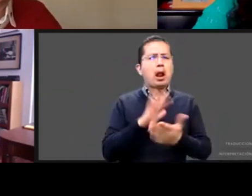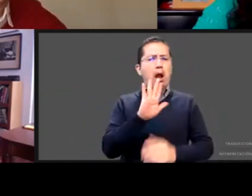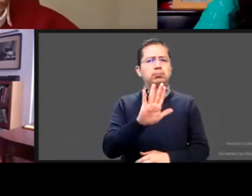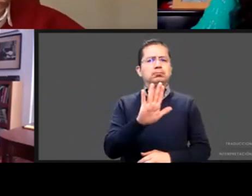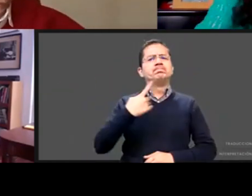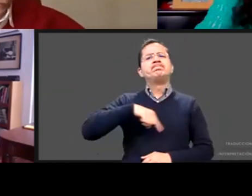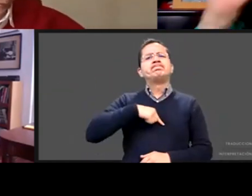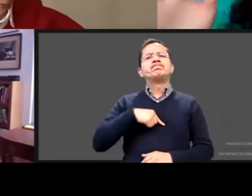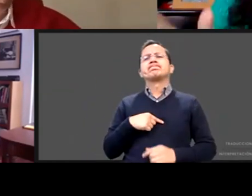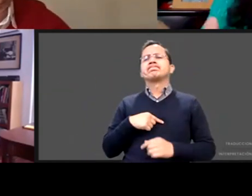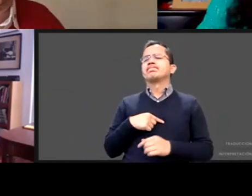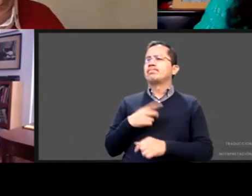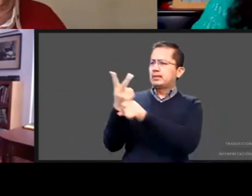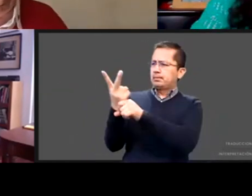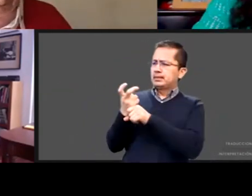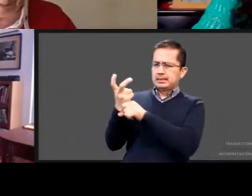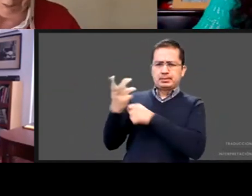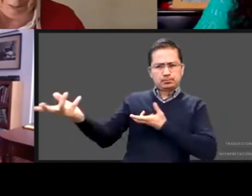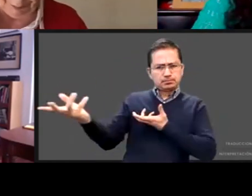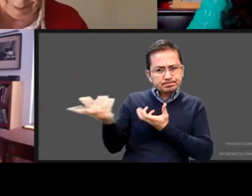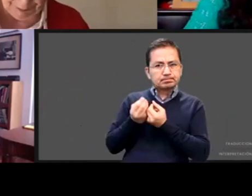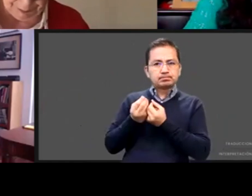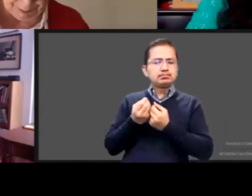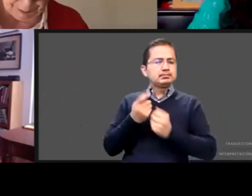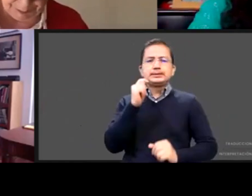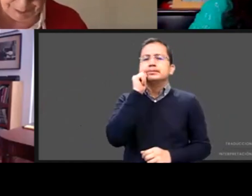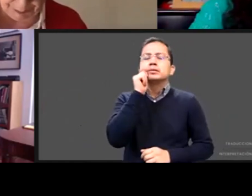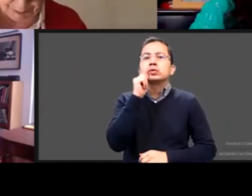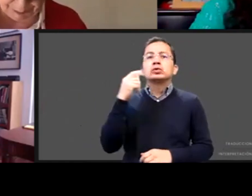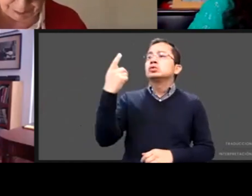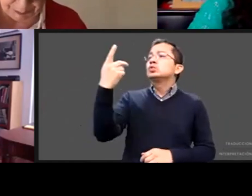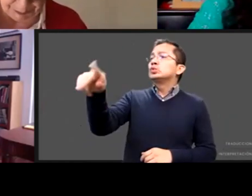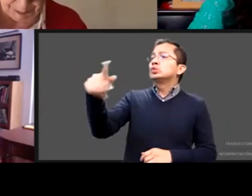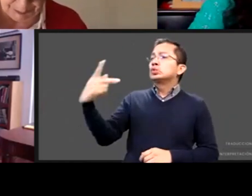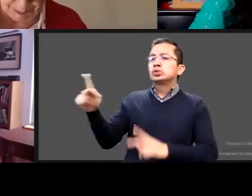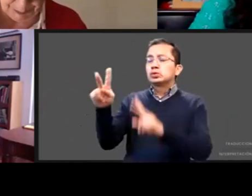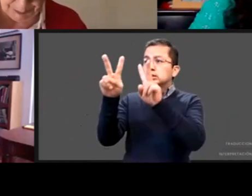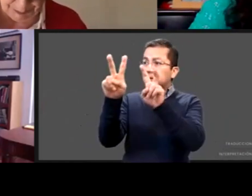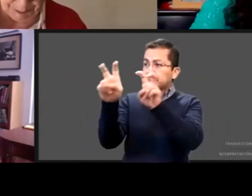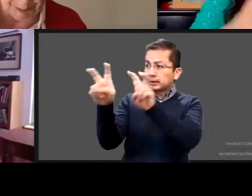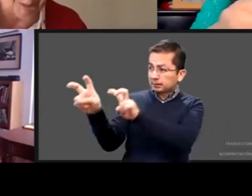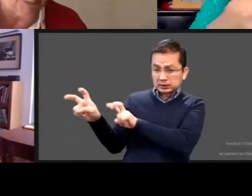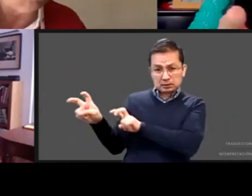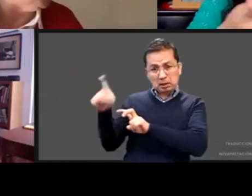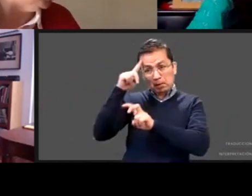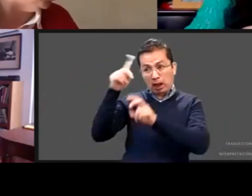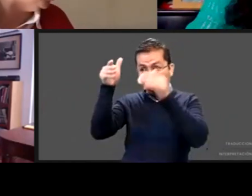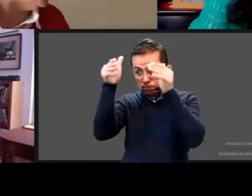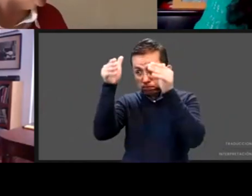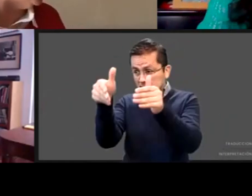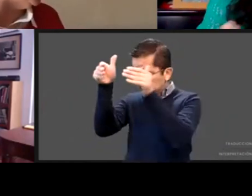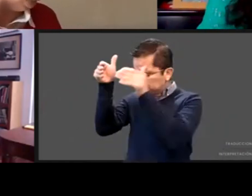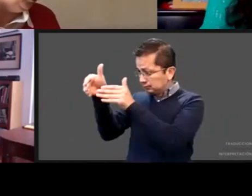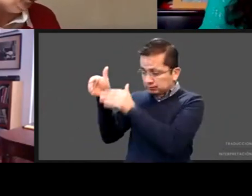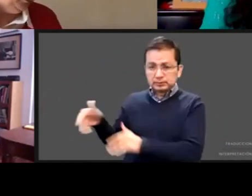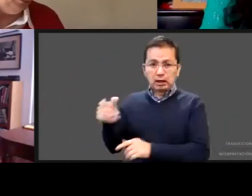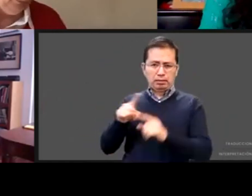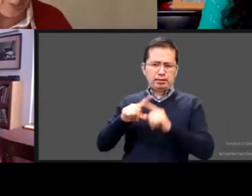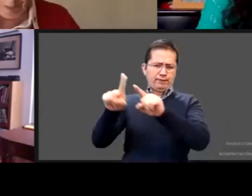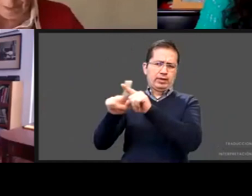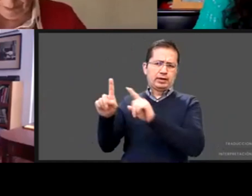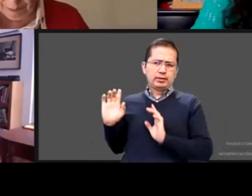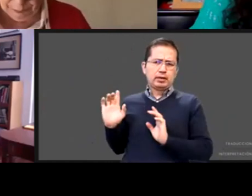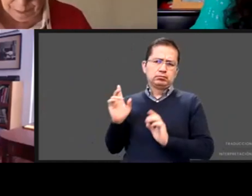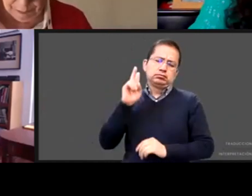no importa no sea la agenda con la que trabajan para tratar de resolver un problema que es normalmente